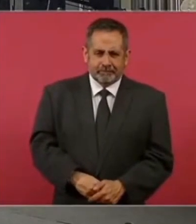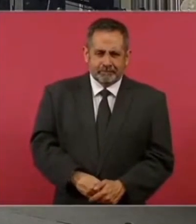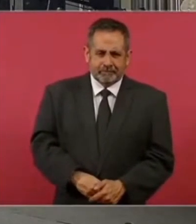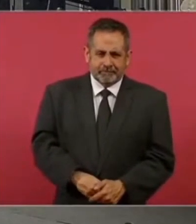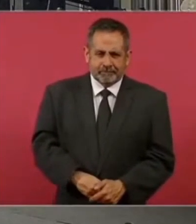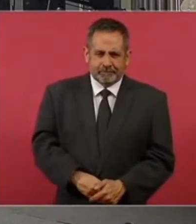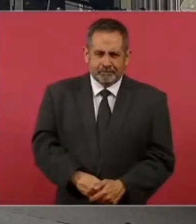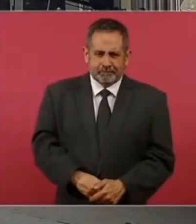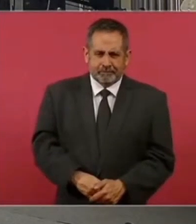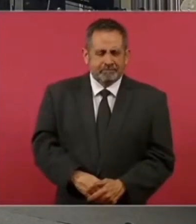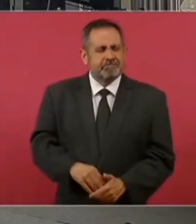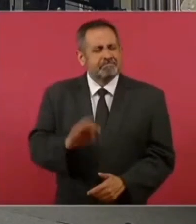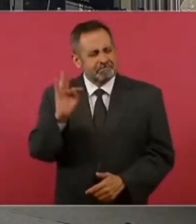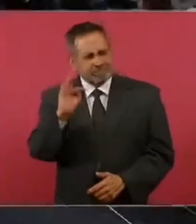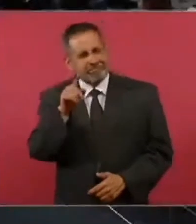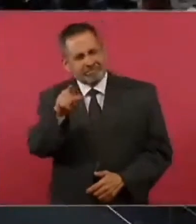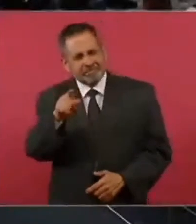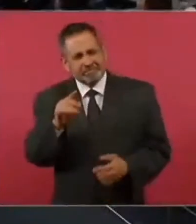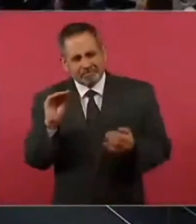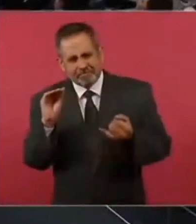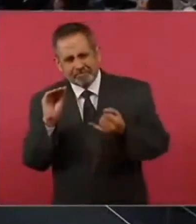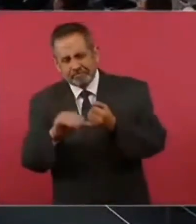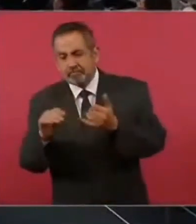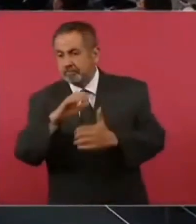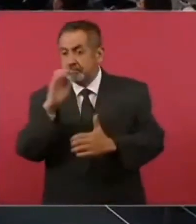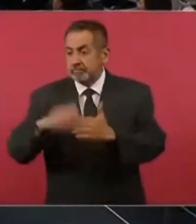A lo mejor con eso terminamos, ¿no?